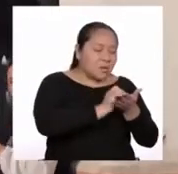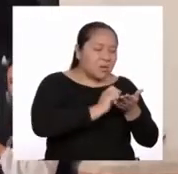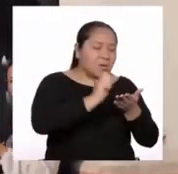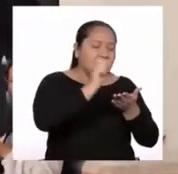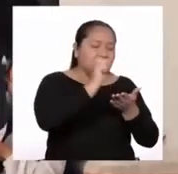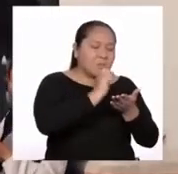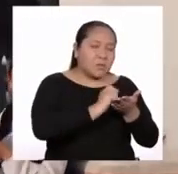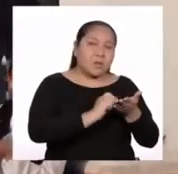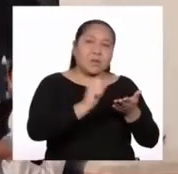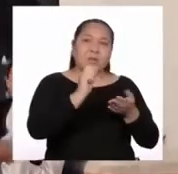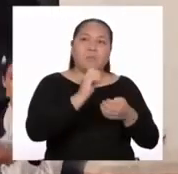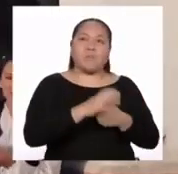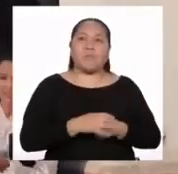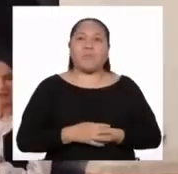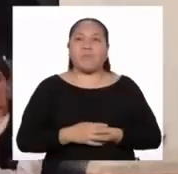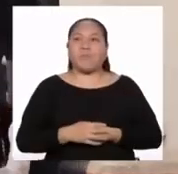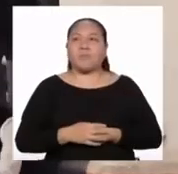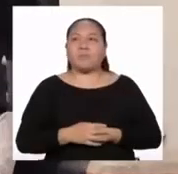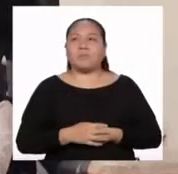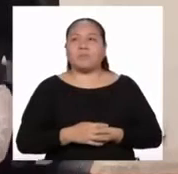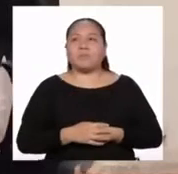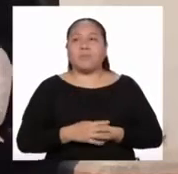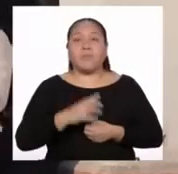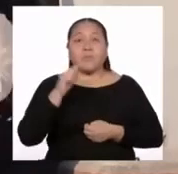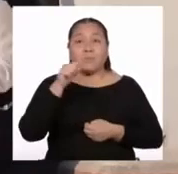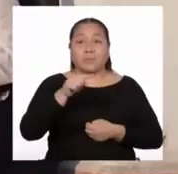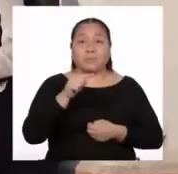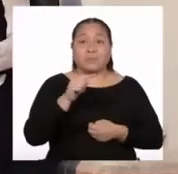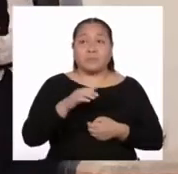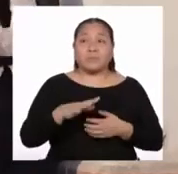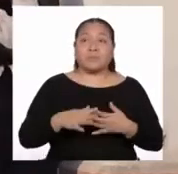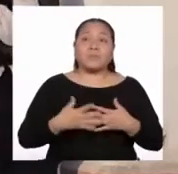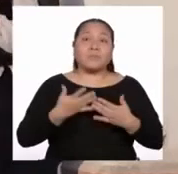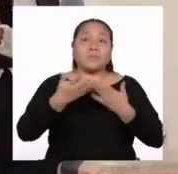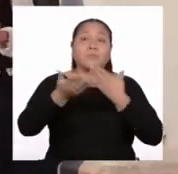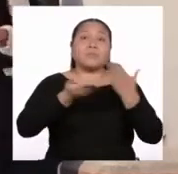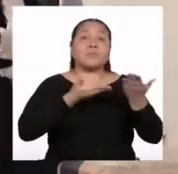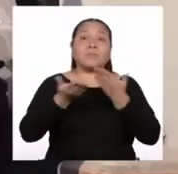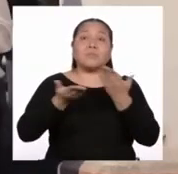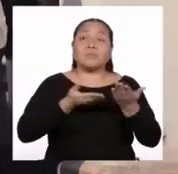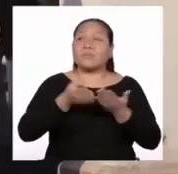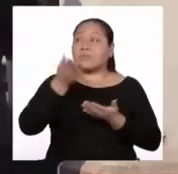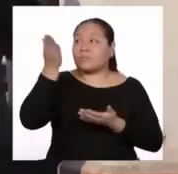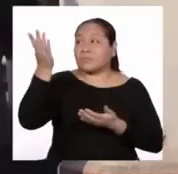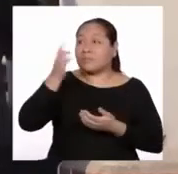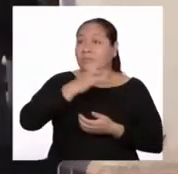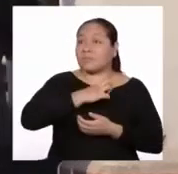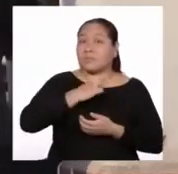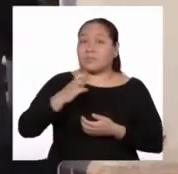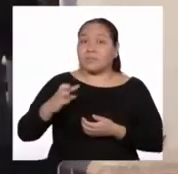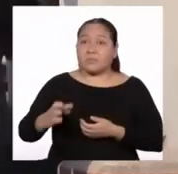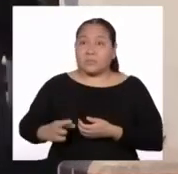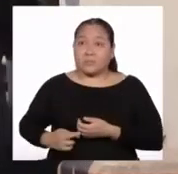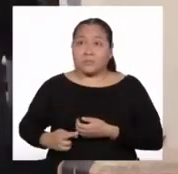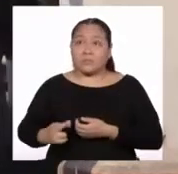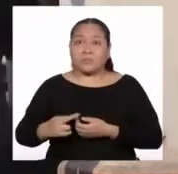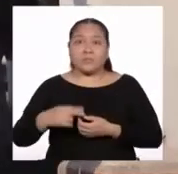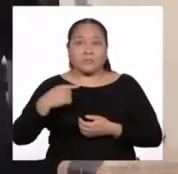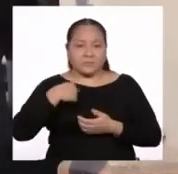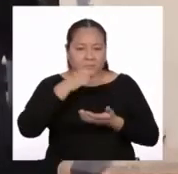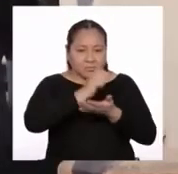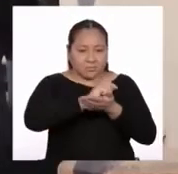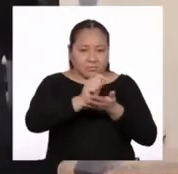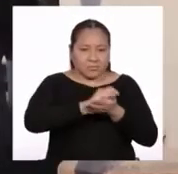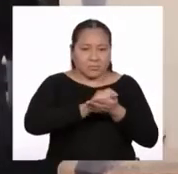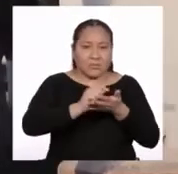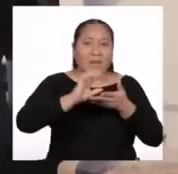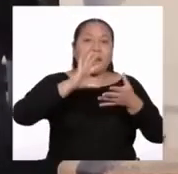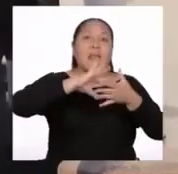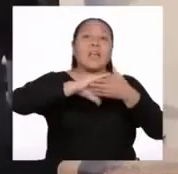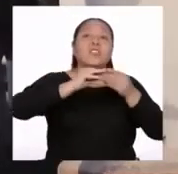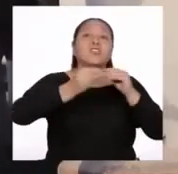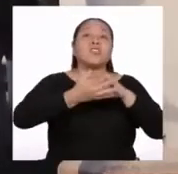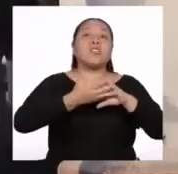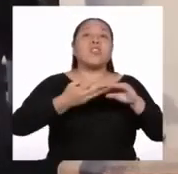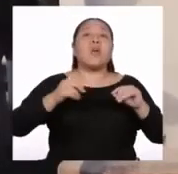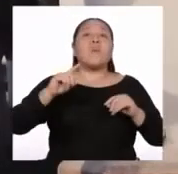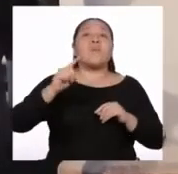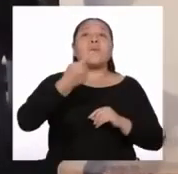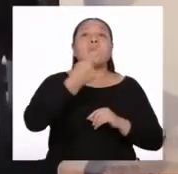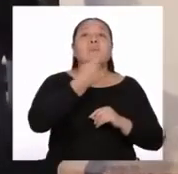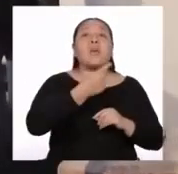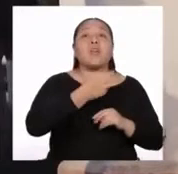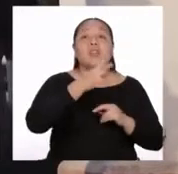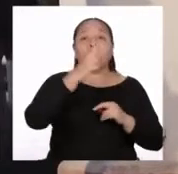Con alguna ocasión de poder servir a vuestra majestad, me determiné a escribir la historia y descendencia de los primeros reyes y